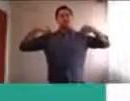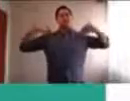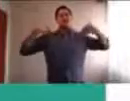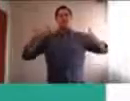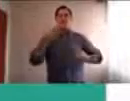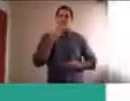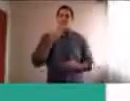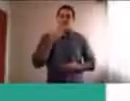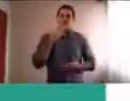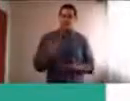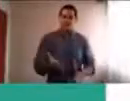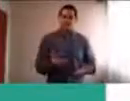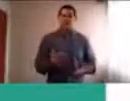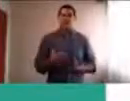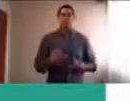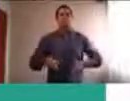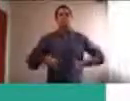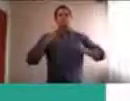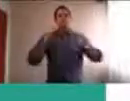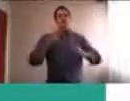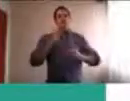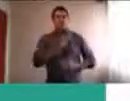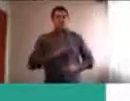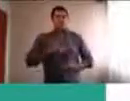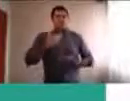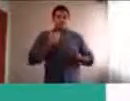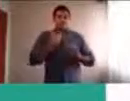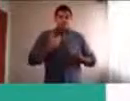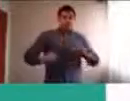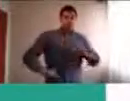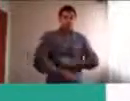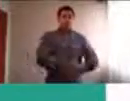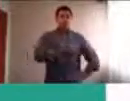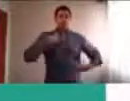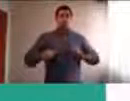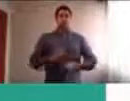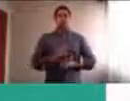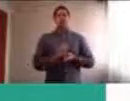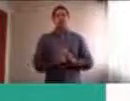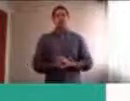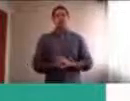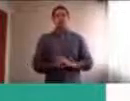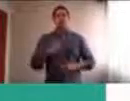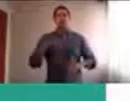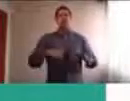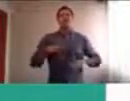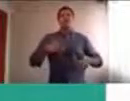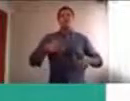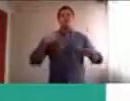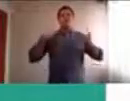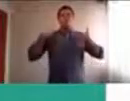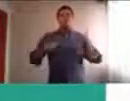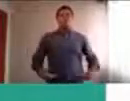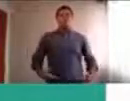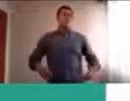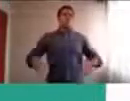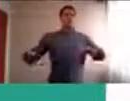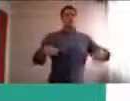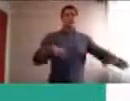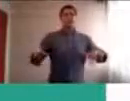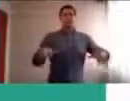cambios, a nuestro metabolismo, y nos ayuda, así que a los que son más vagonetes, poner el cuerpo en movimiento, los ayuda, a poder también,